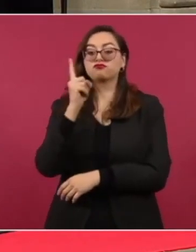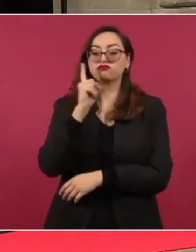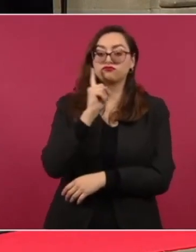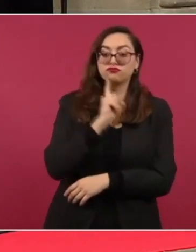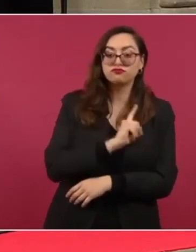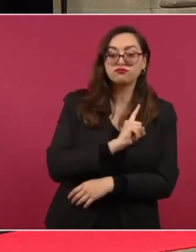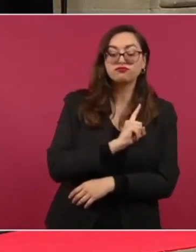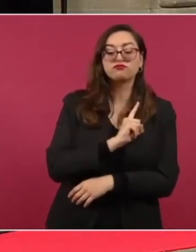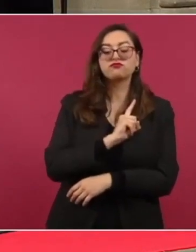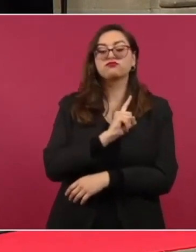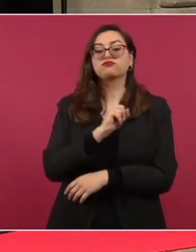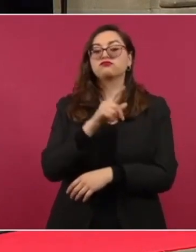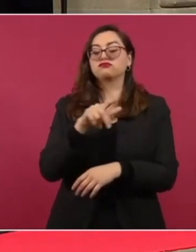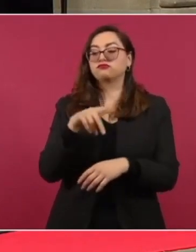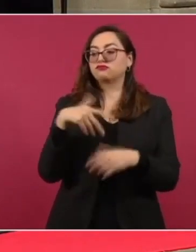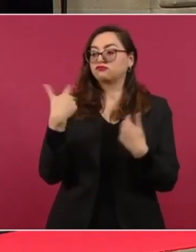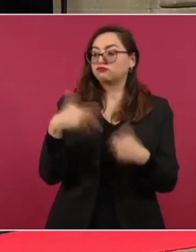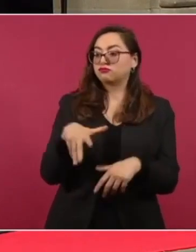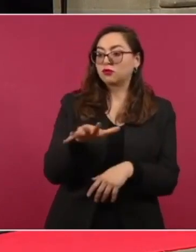mexicanos.